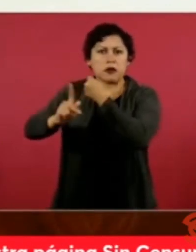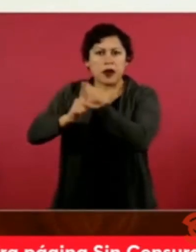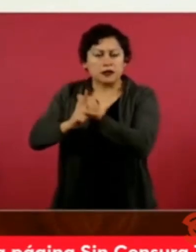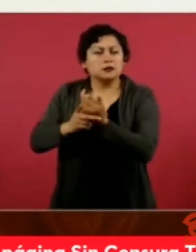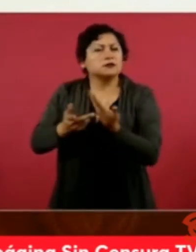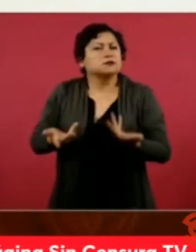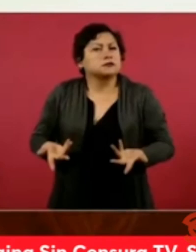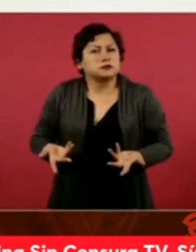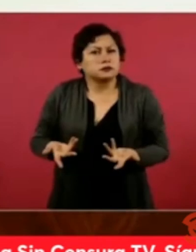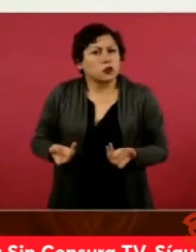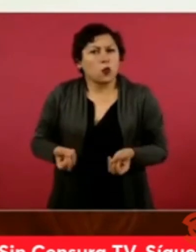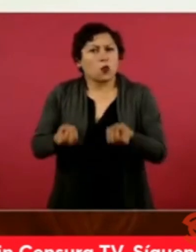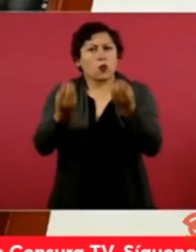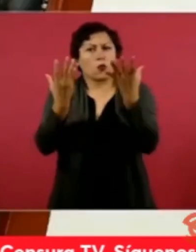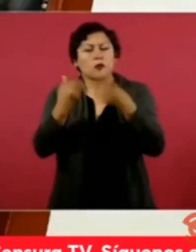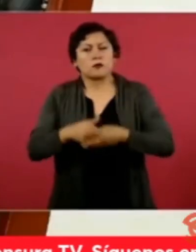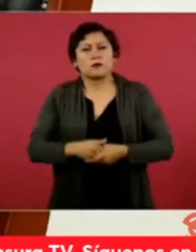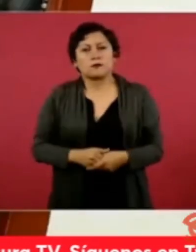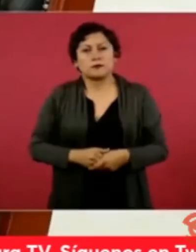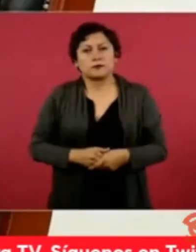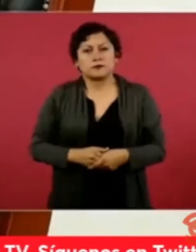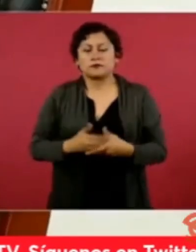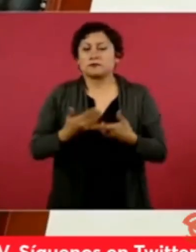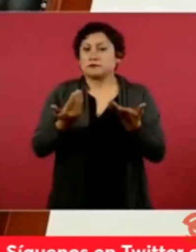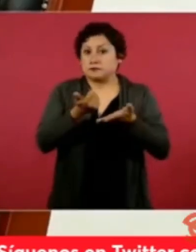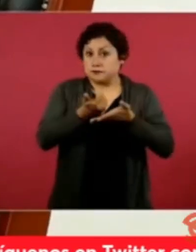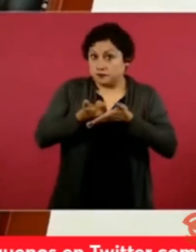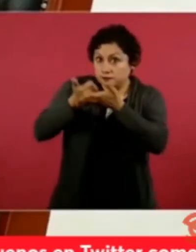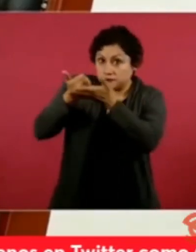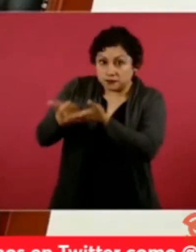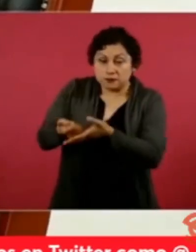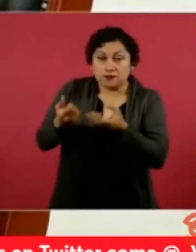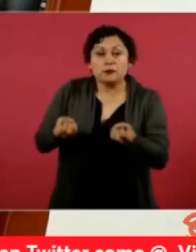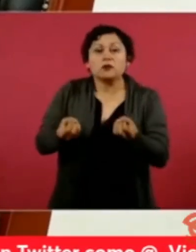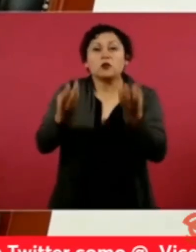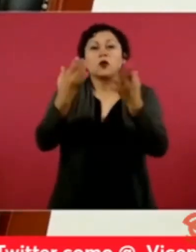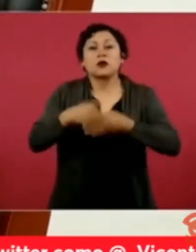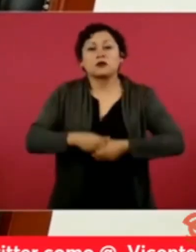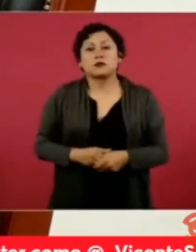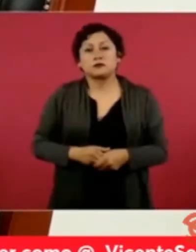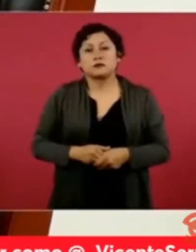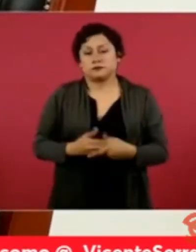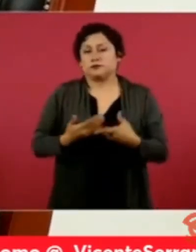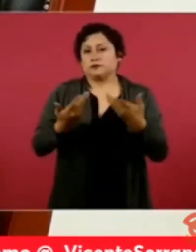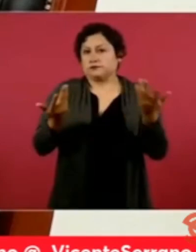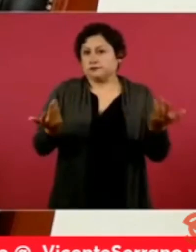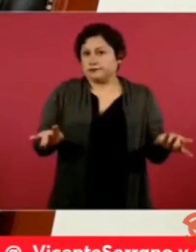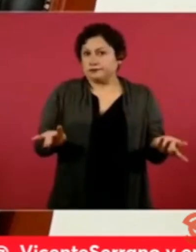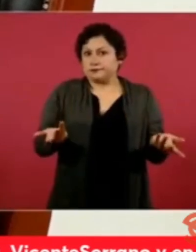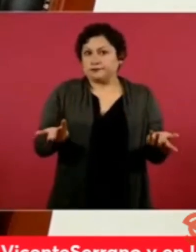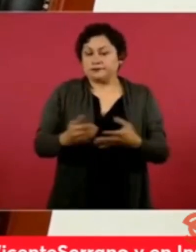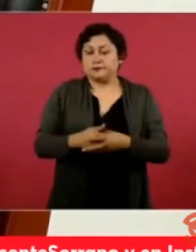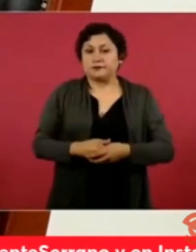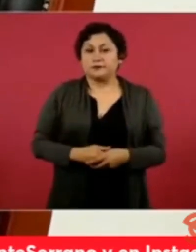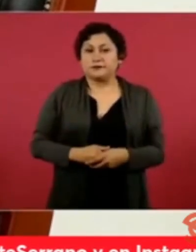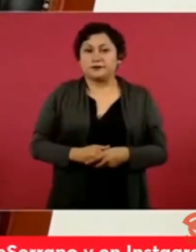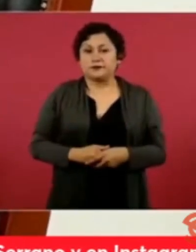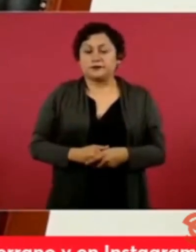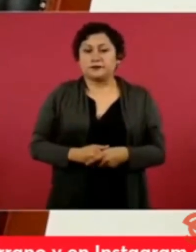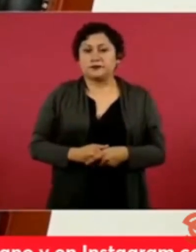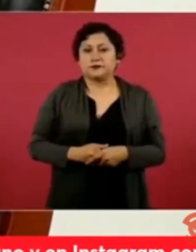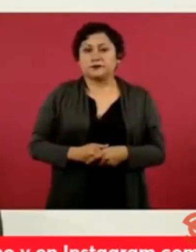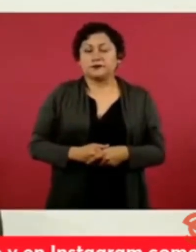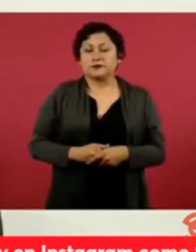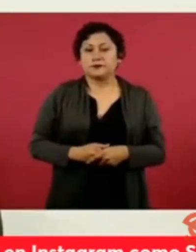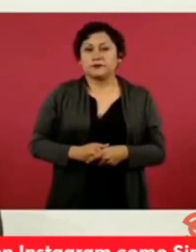pueblos de América Latina? ¿Cuánto ayudan? ¿Qué porcentaje significa lo poco